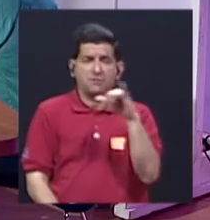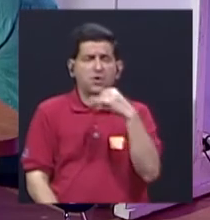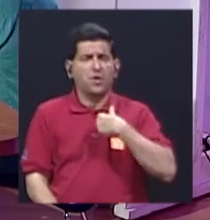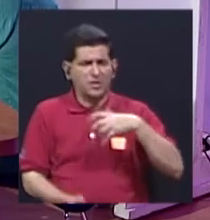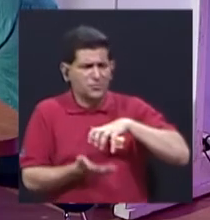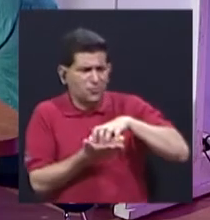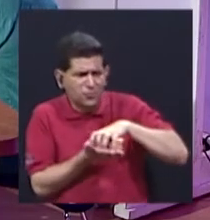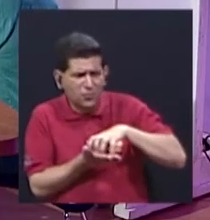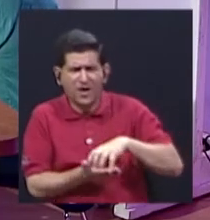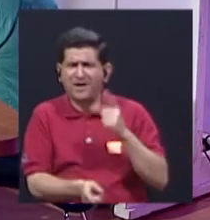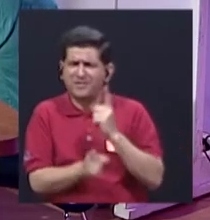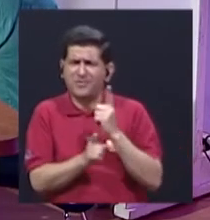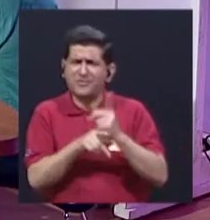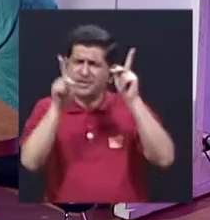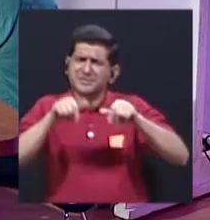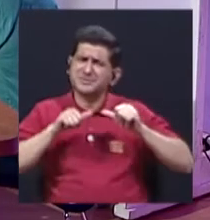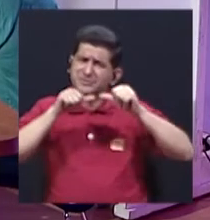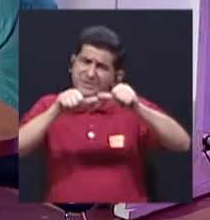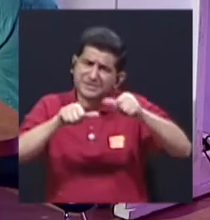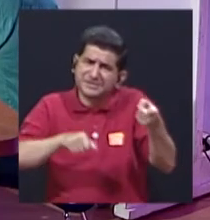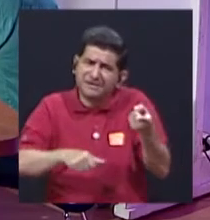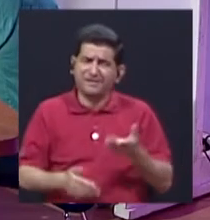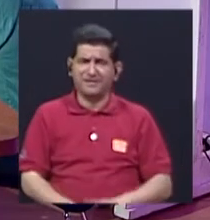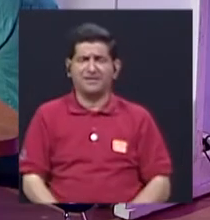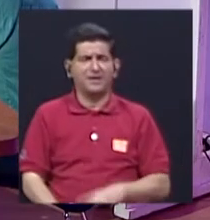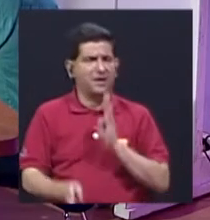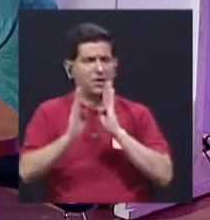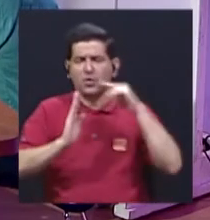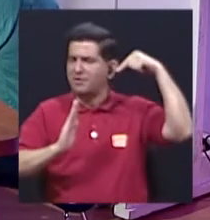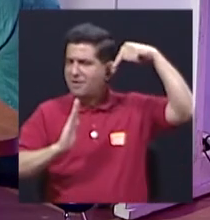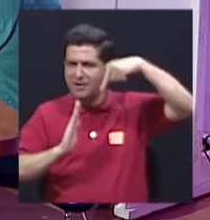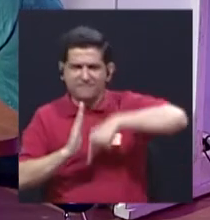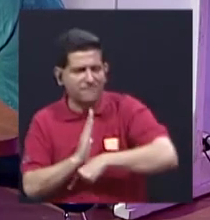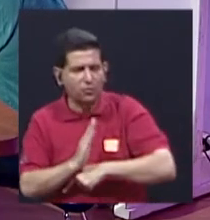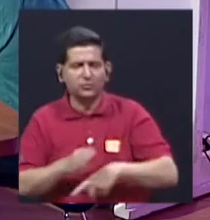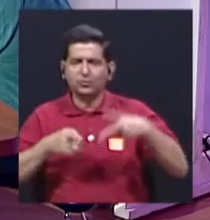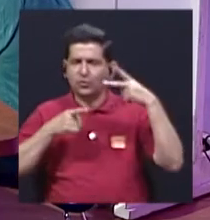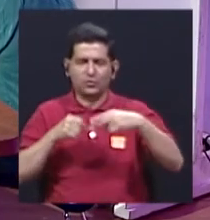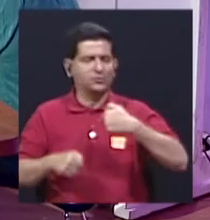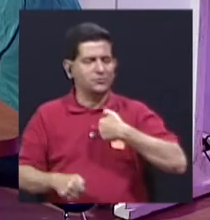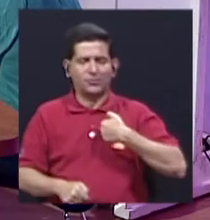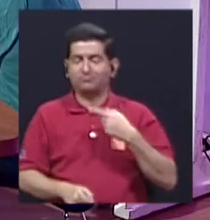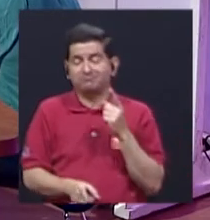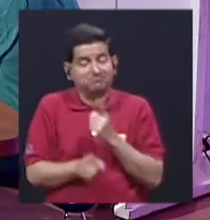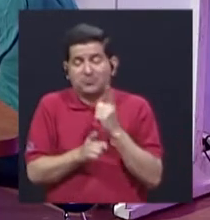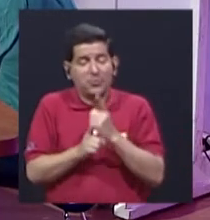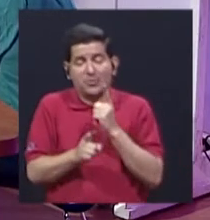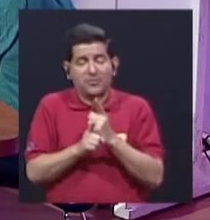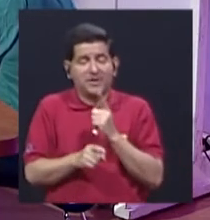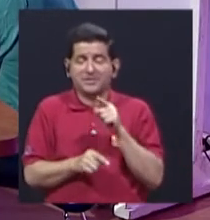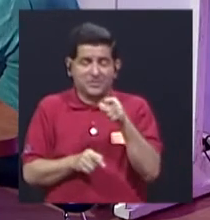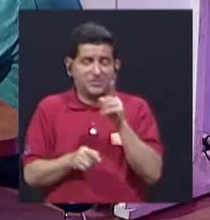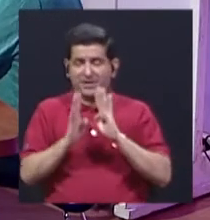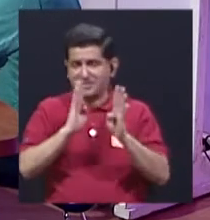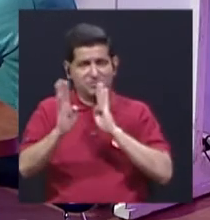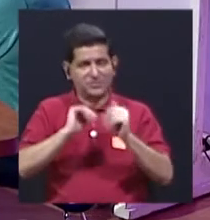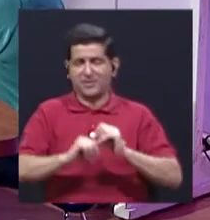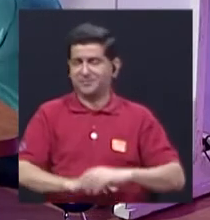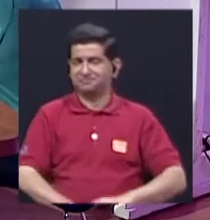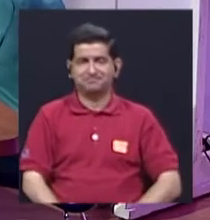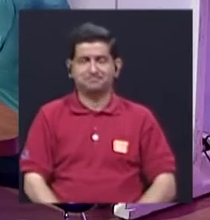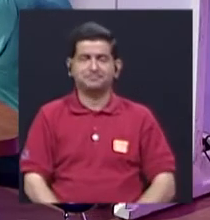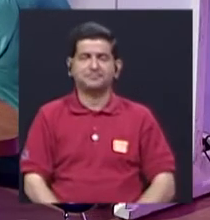cuestionaría si está bien que estén ahí, ¿verdad? No voy a hablar sobre el fondo de la destitución porque no me corresponde a mí hablar de eso. Bien,